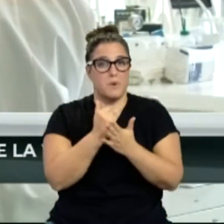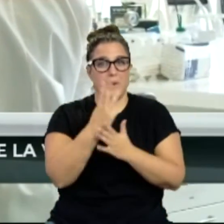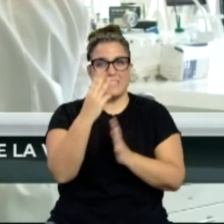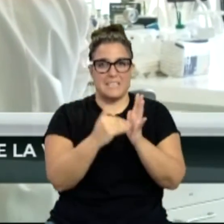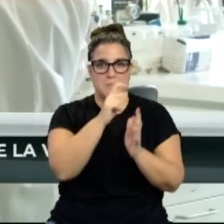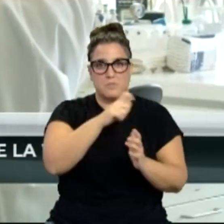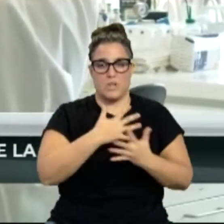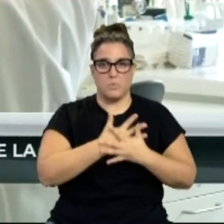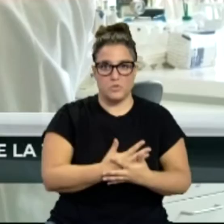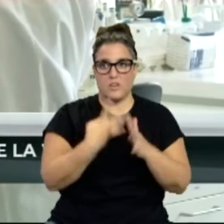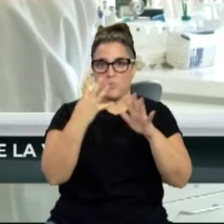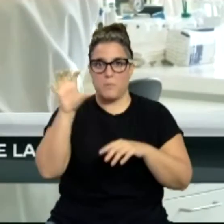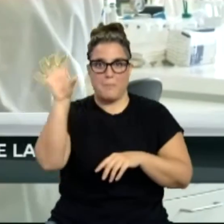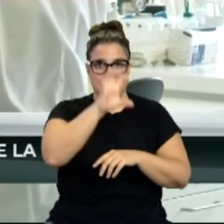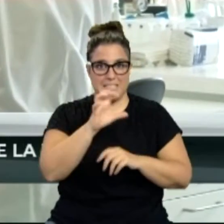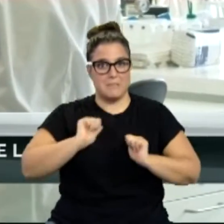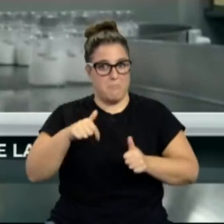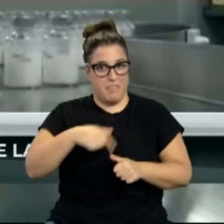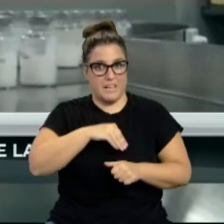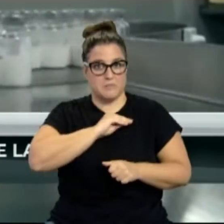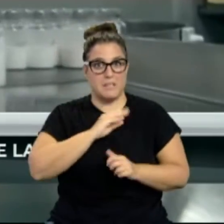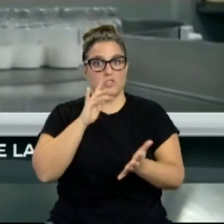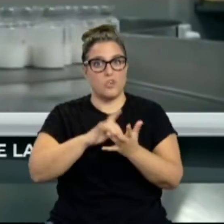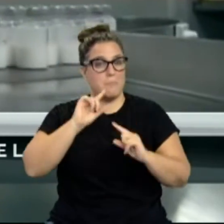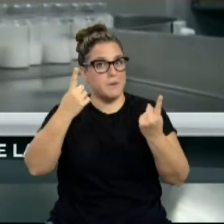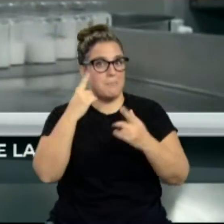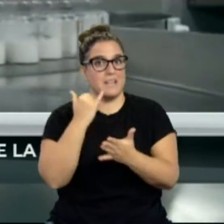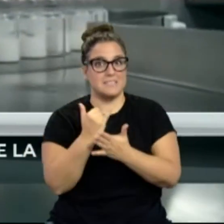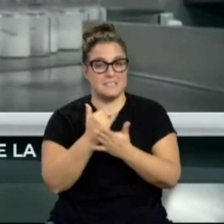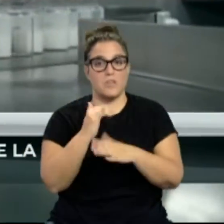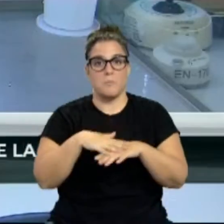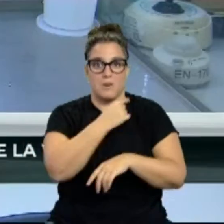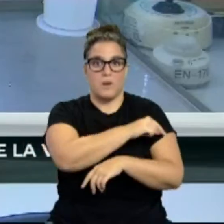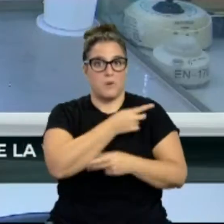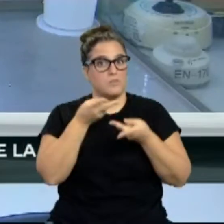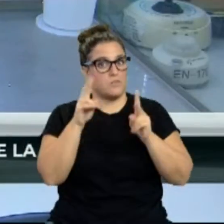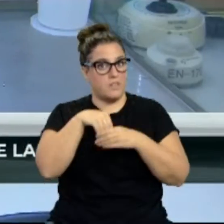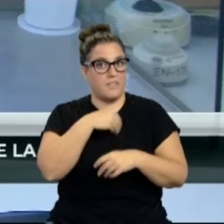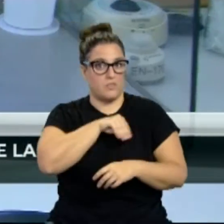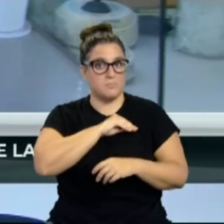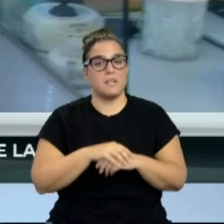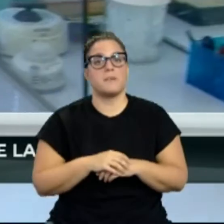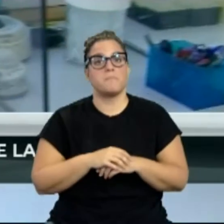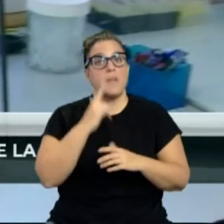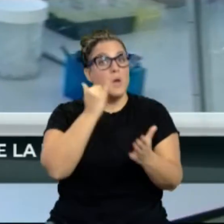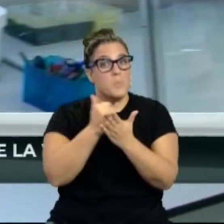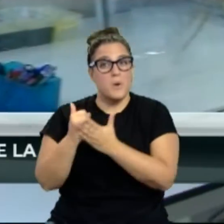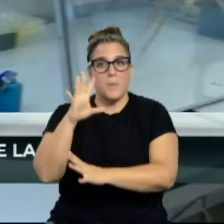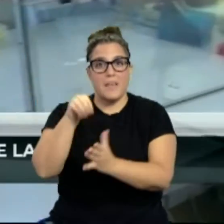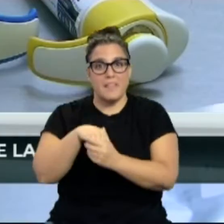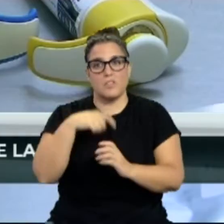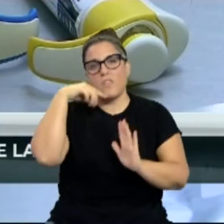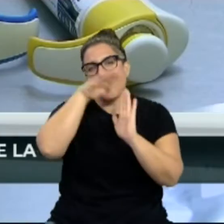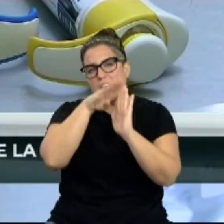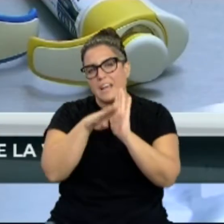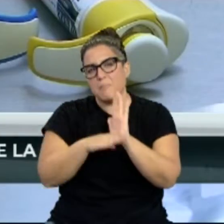hasta 9 países y comenzarán en España, convirtiéndose así en el primer ensayo de este tipo para una vacuna autorizado en el país. Estas pruebas forman parte de los requerimientos que